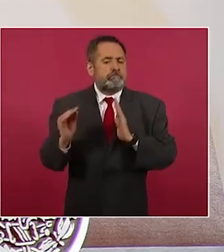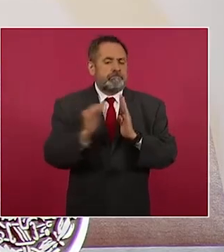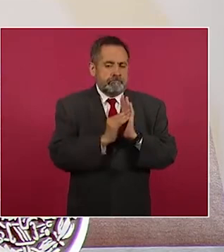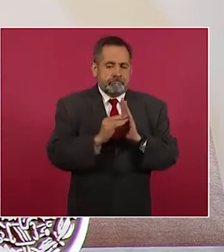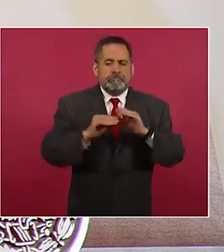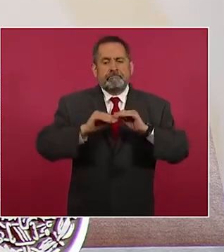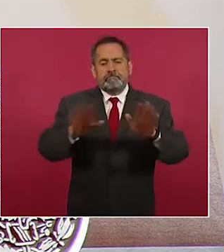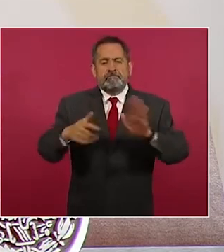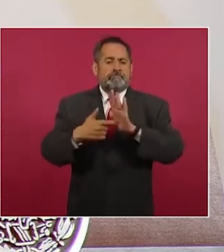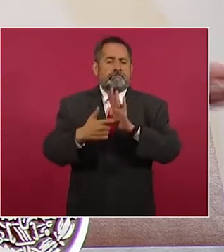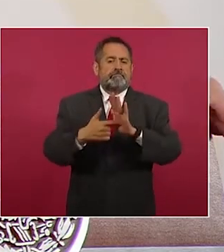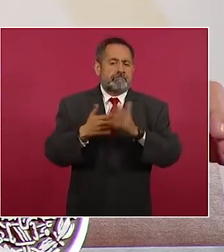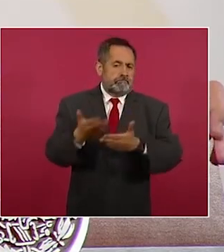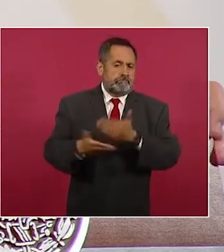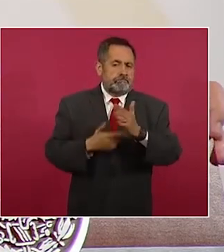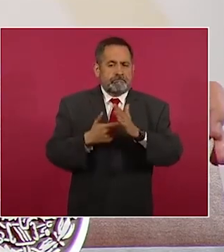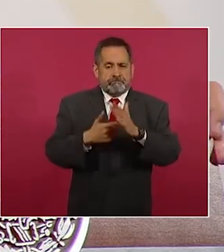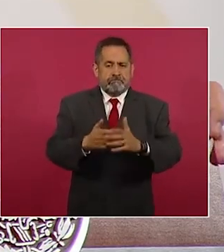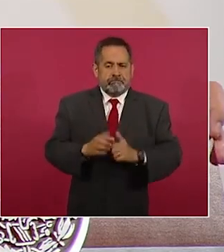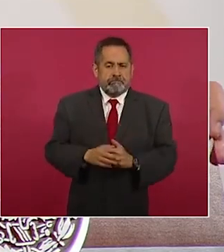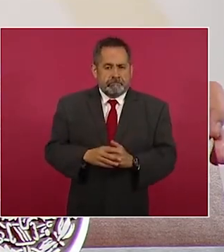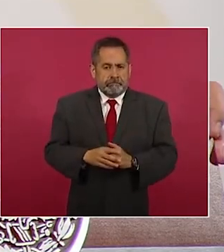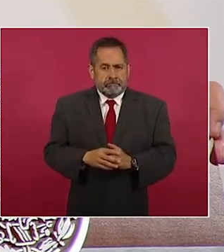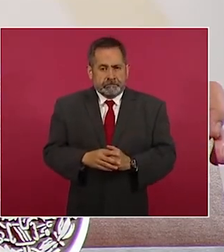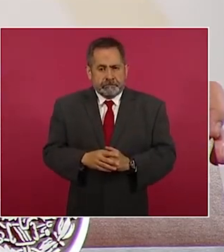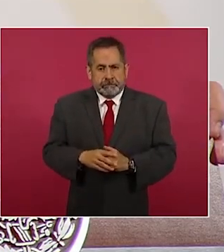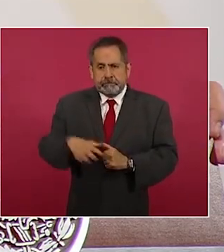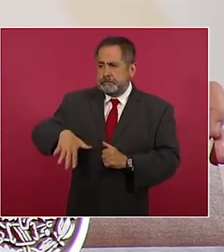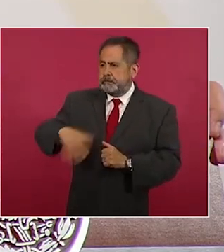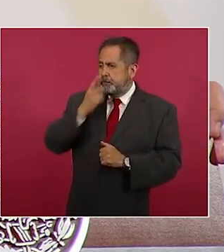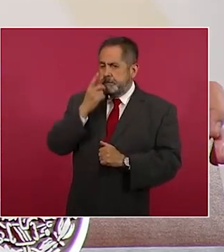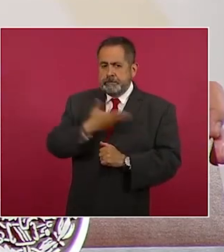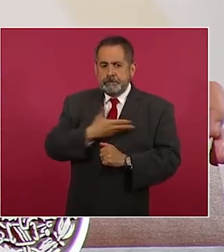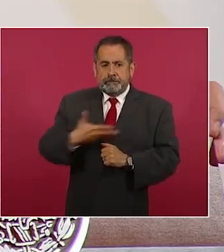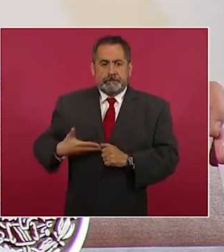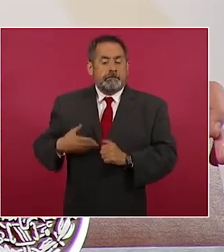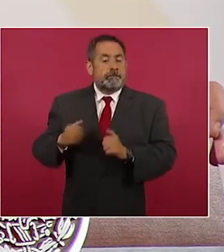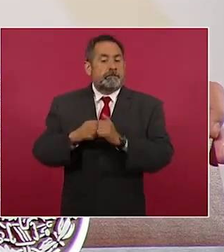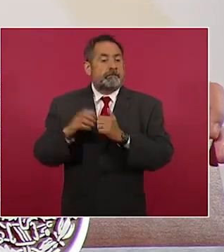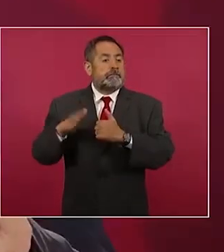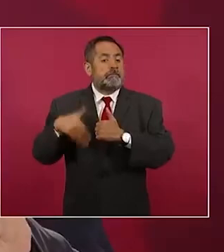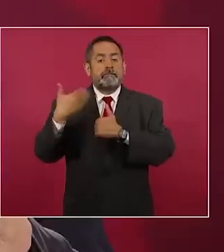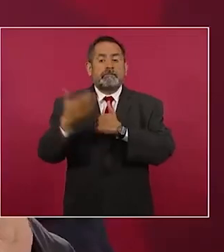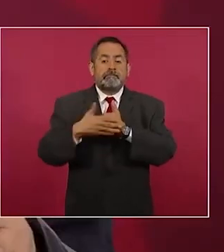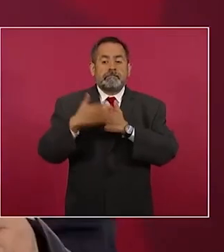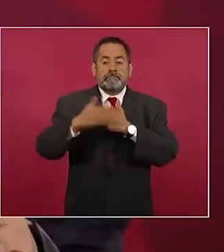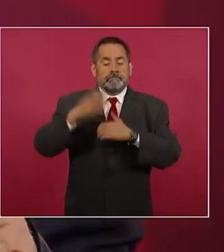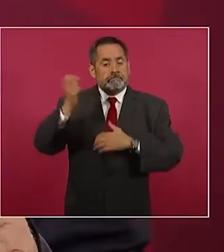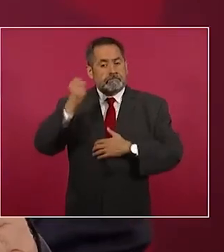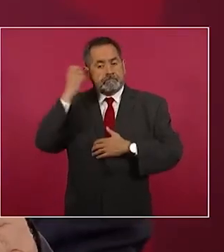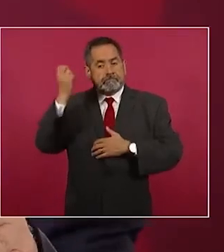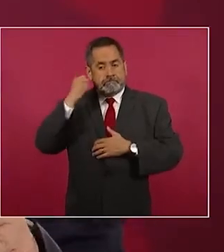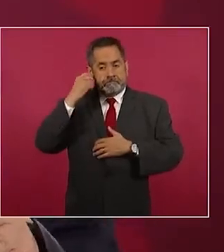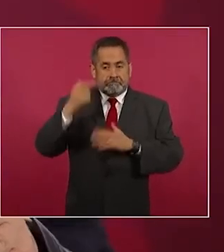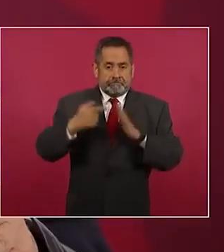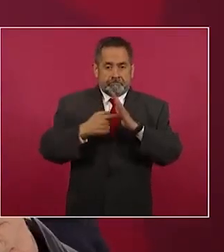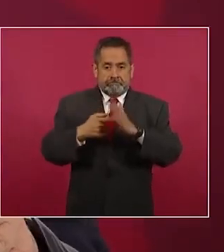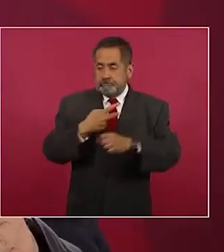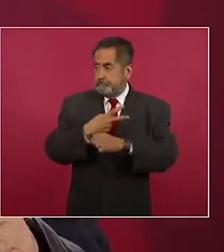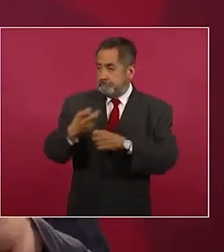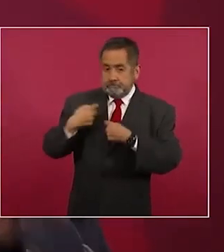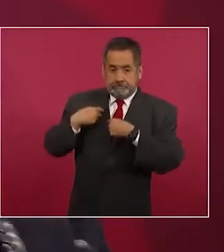y ofrecer, como lo señaló el presidente, que en la próxima conferencia que tenga bien